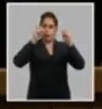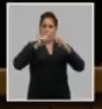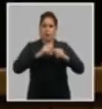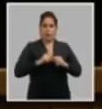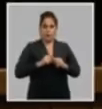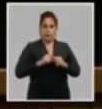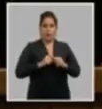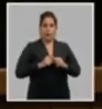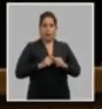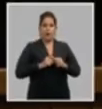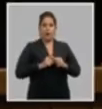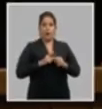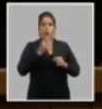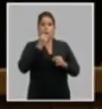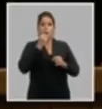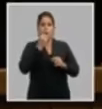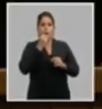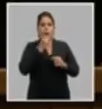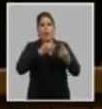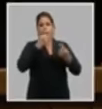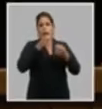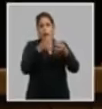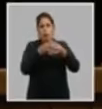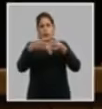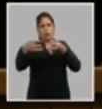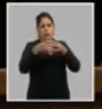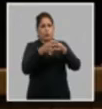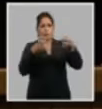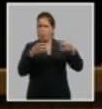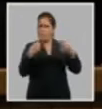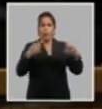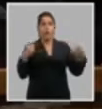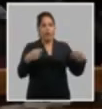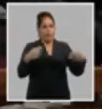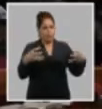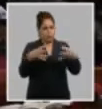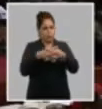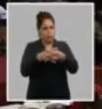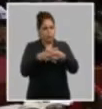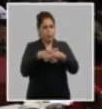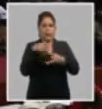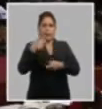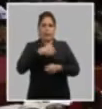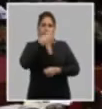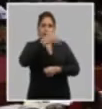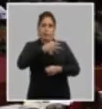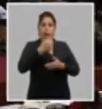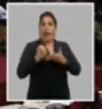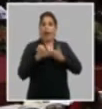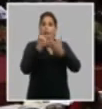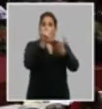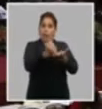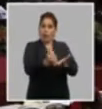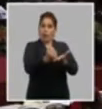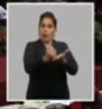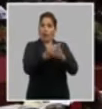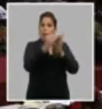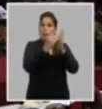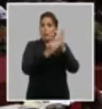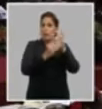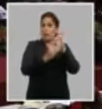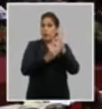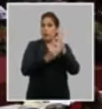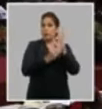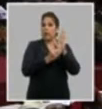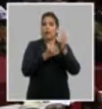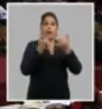sin dar espacios a fracturas de la unidad nacional apoyar la implementación de la política